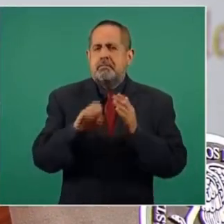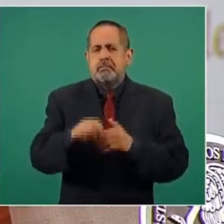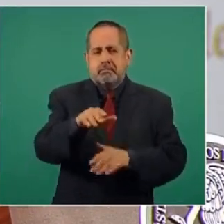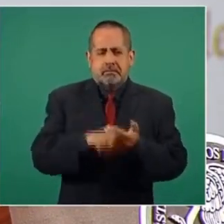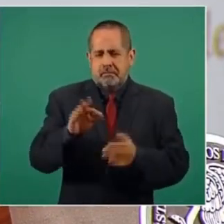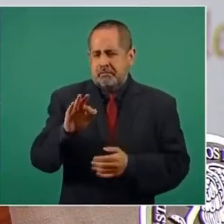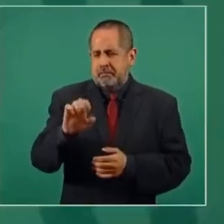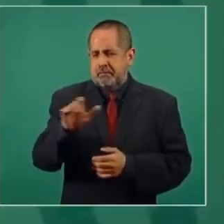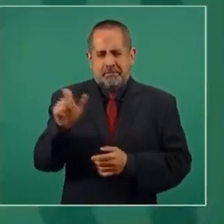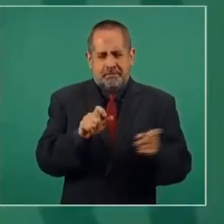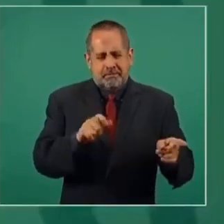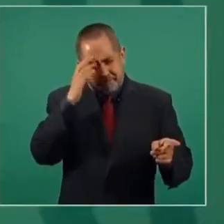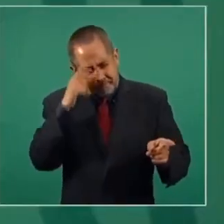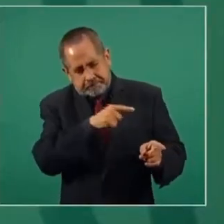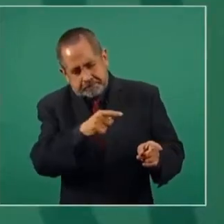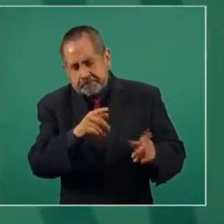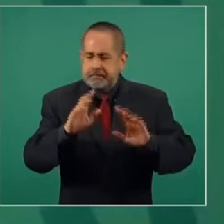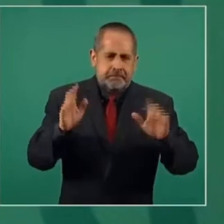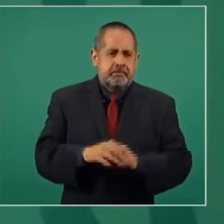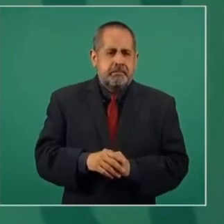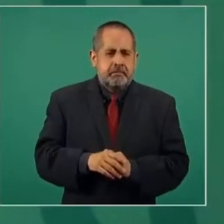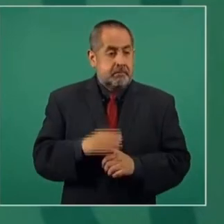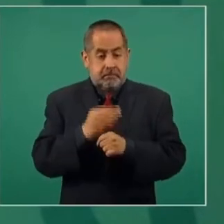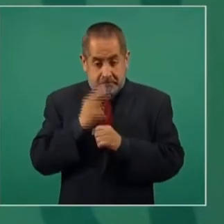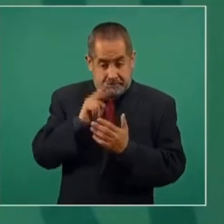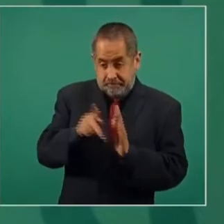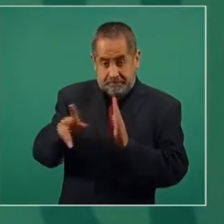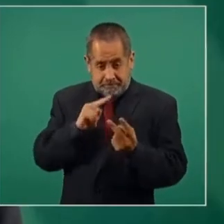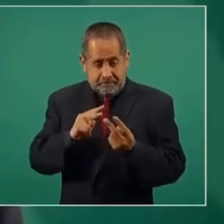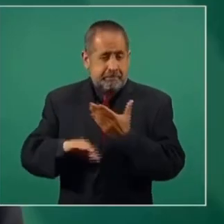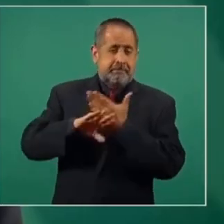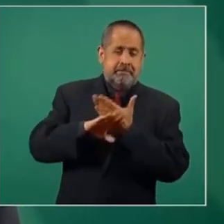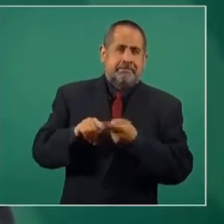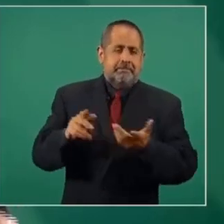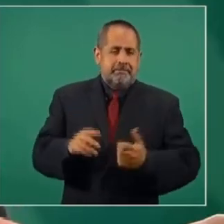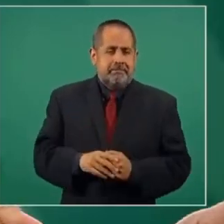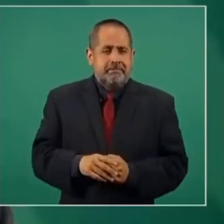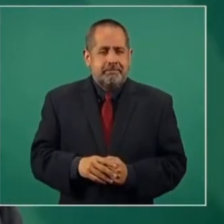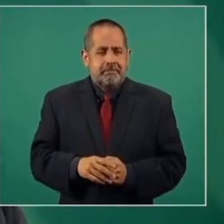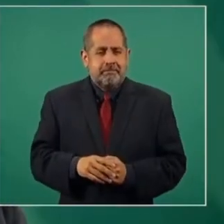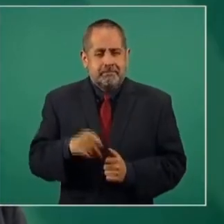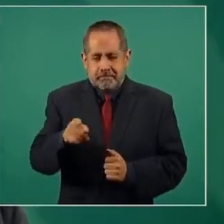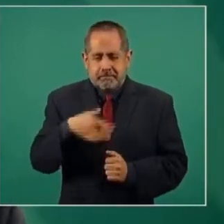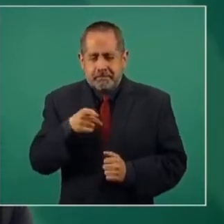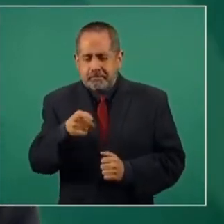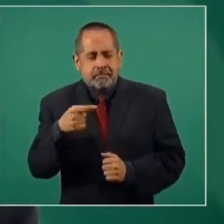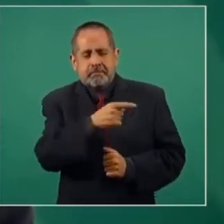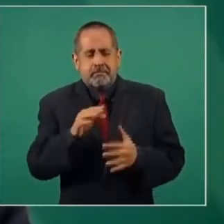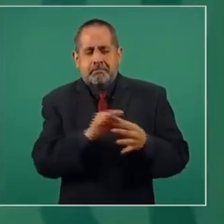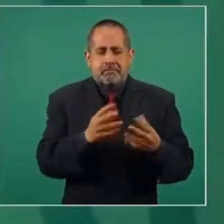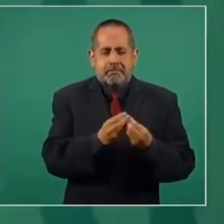caso de Félix Salgado Macedonio, pues ya me están uniendo,